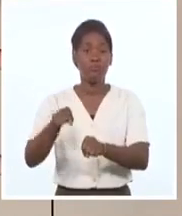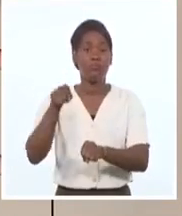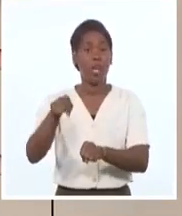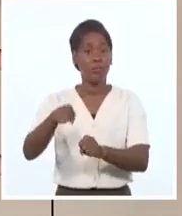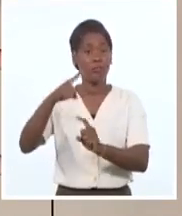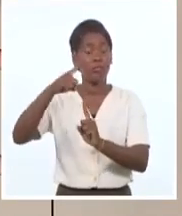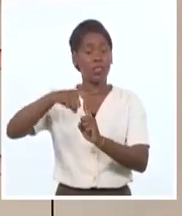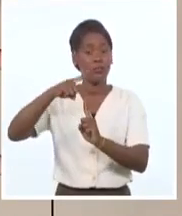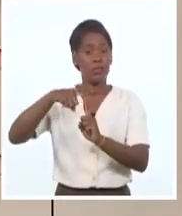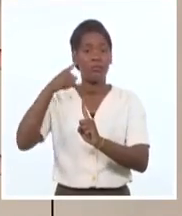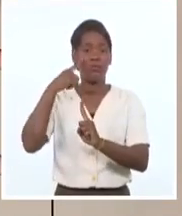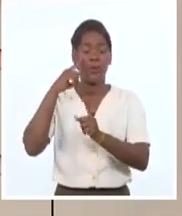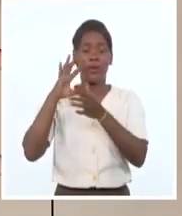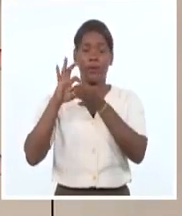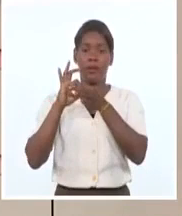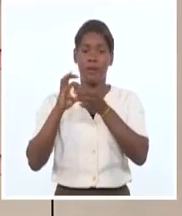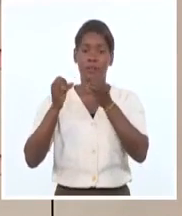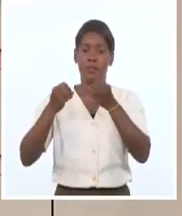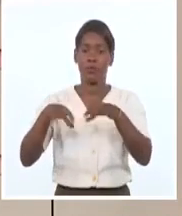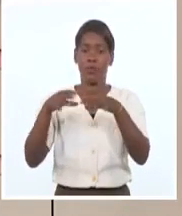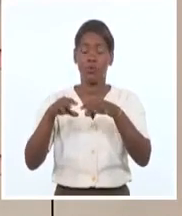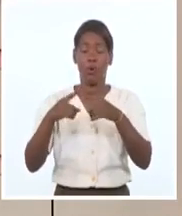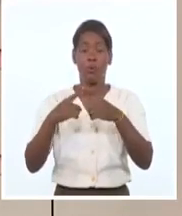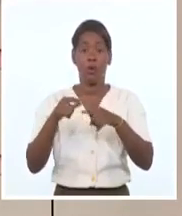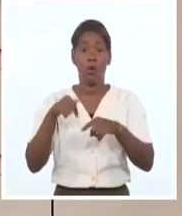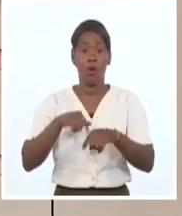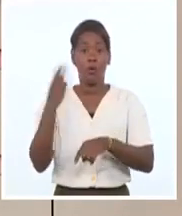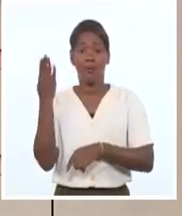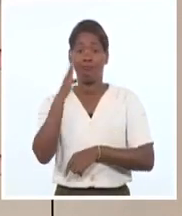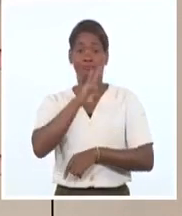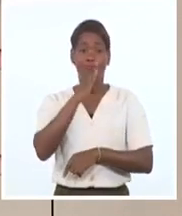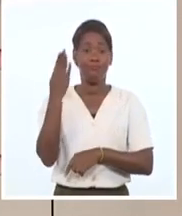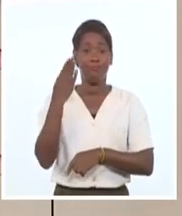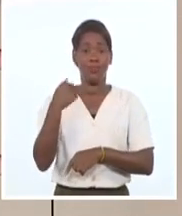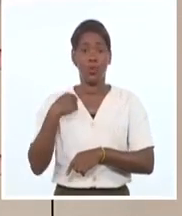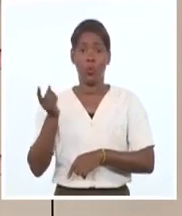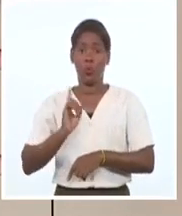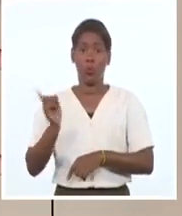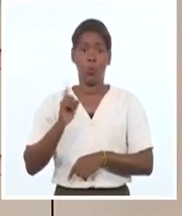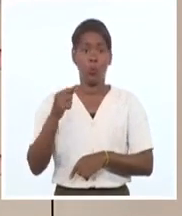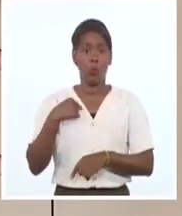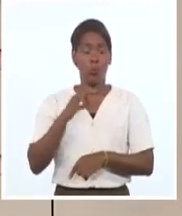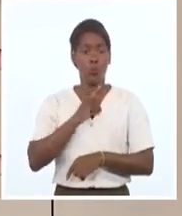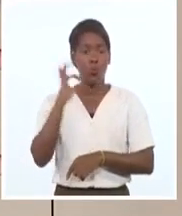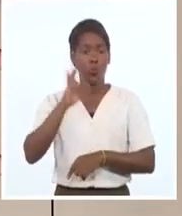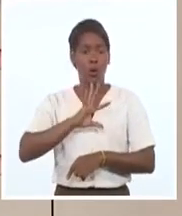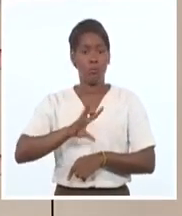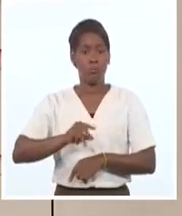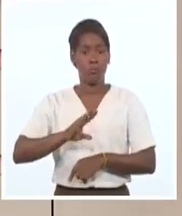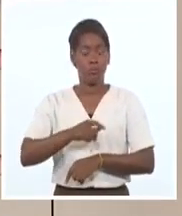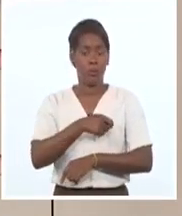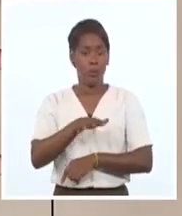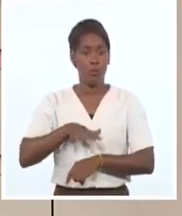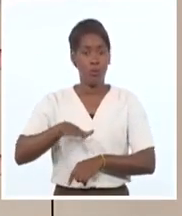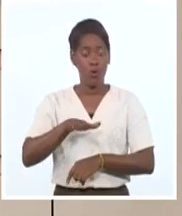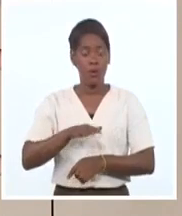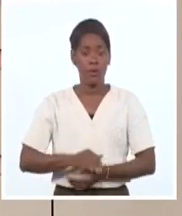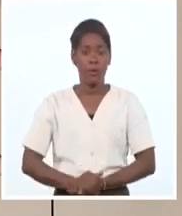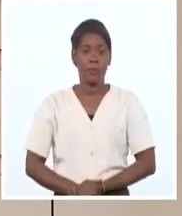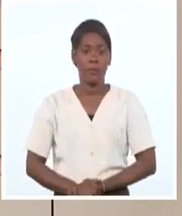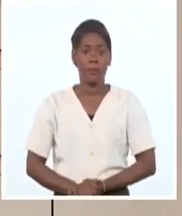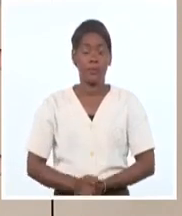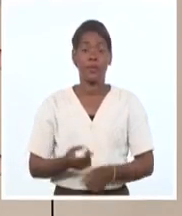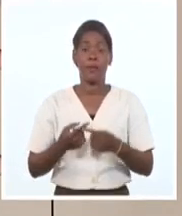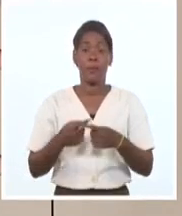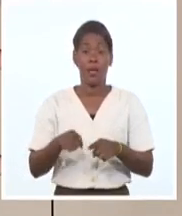dicho esto, desde el cinismo del poder y de quien no le debe nada a nadie, pierden la perspectiva de que